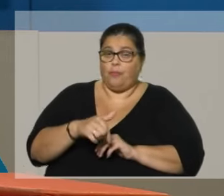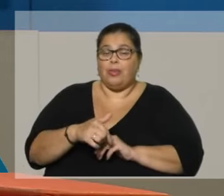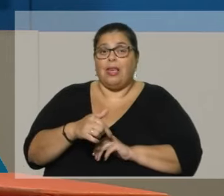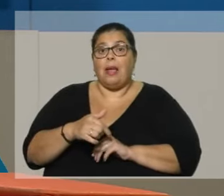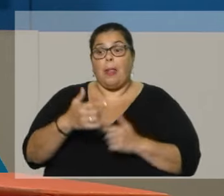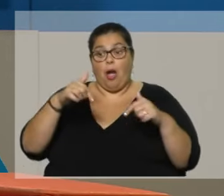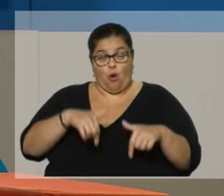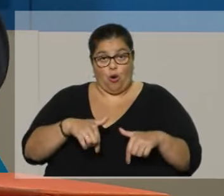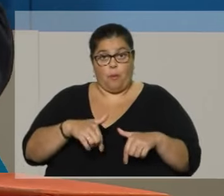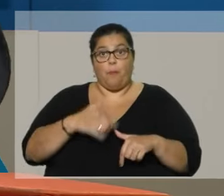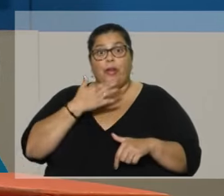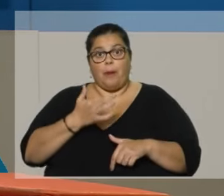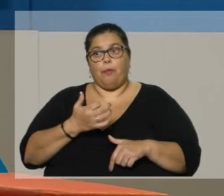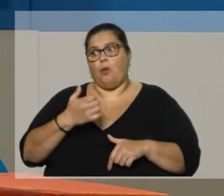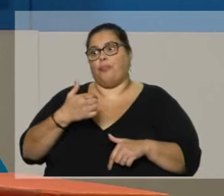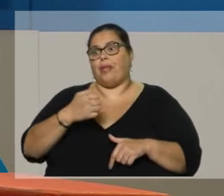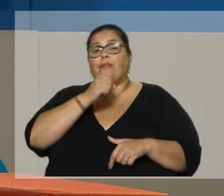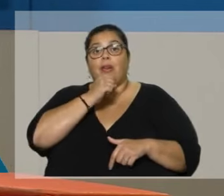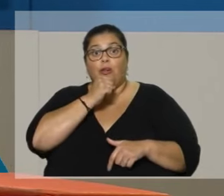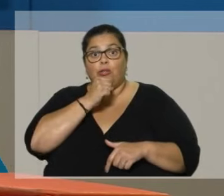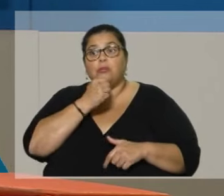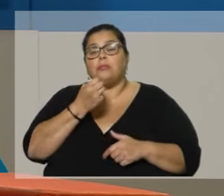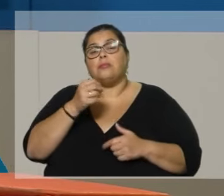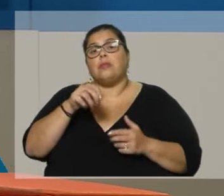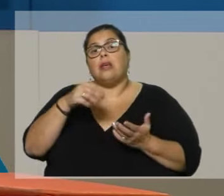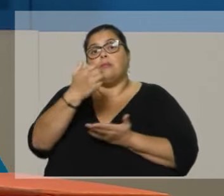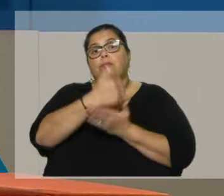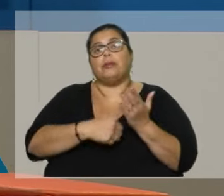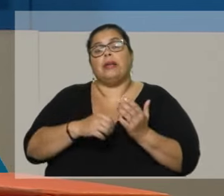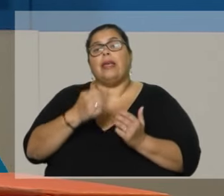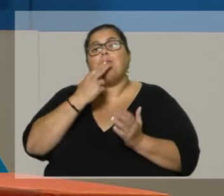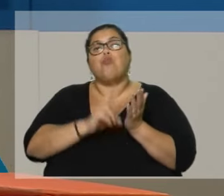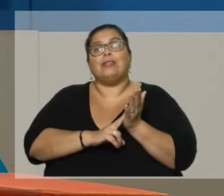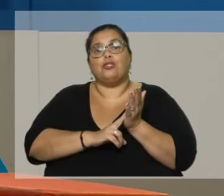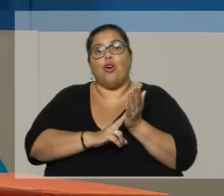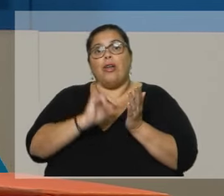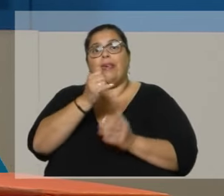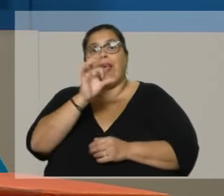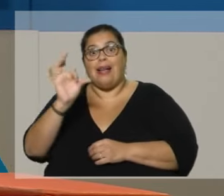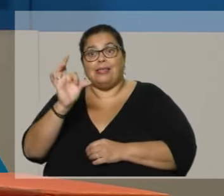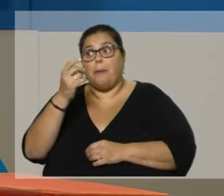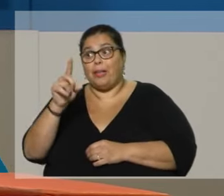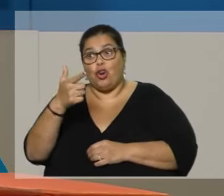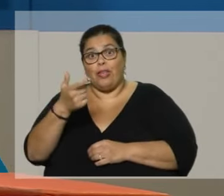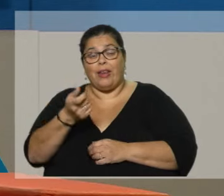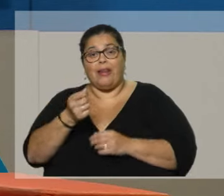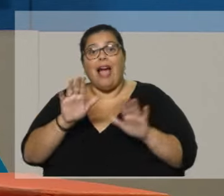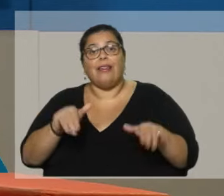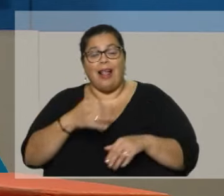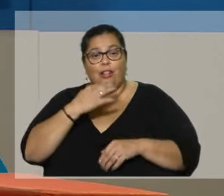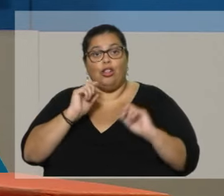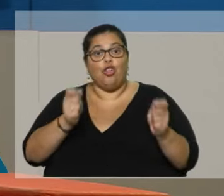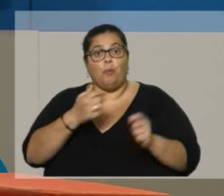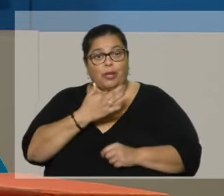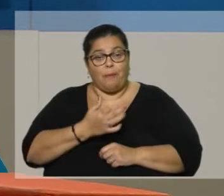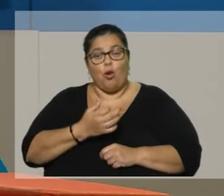abuelos les cobran un impuesto a su jubilación, el IAS, y no tienen un aguinaldo. Los medicamentos de alto costo no son cubiertos